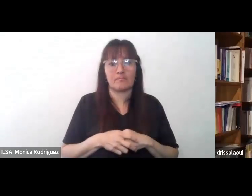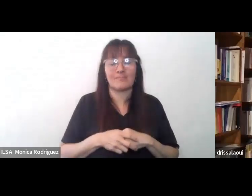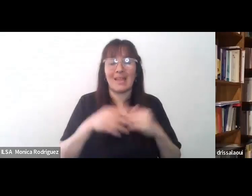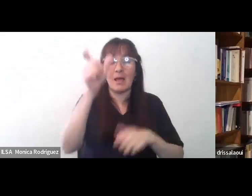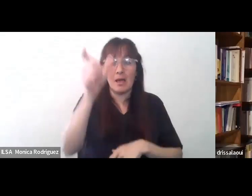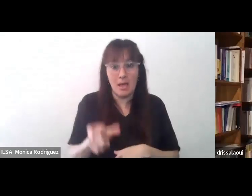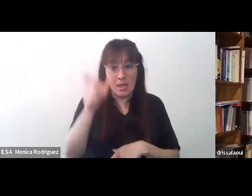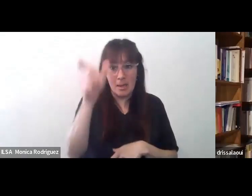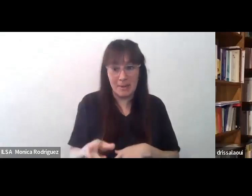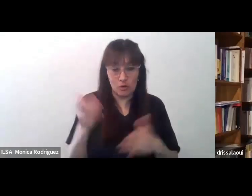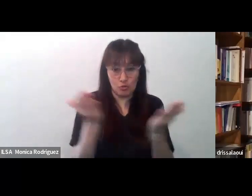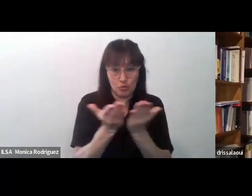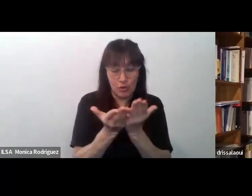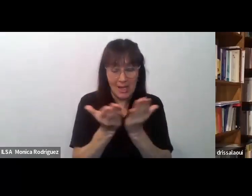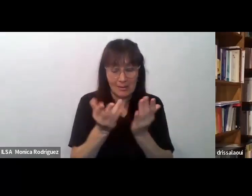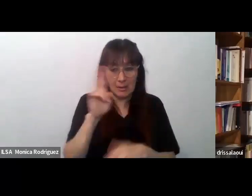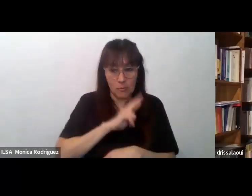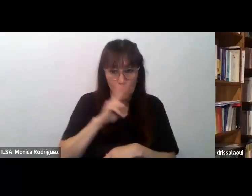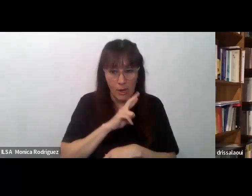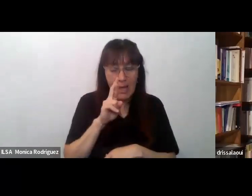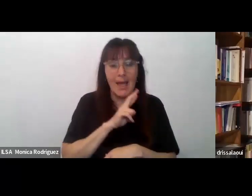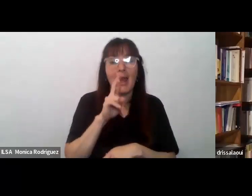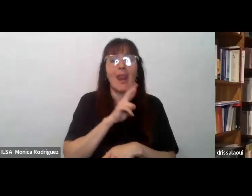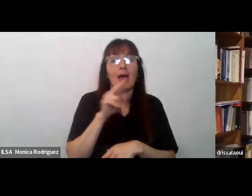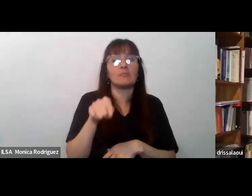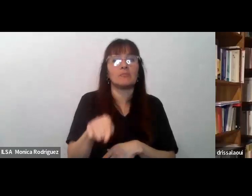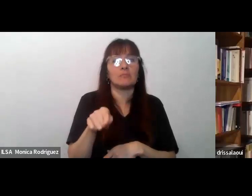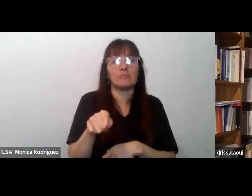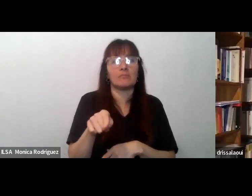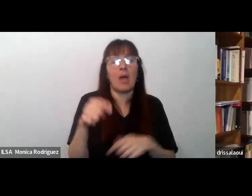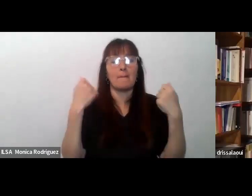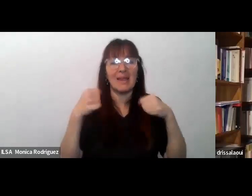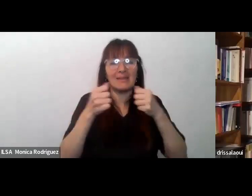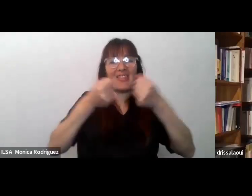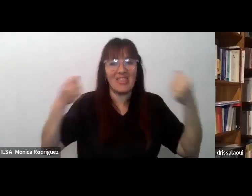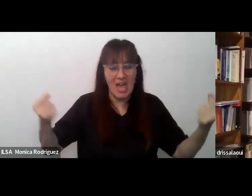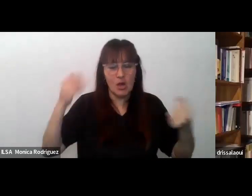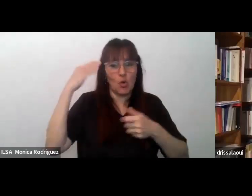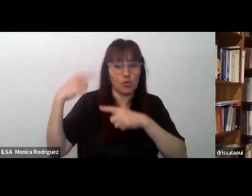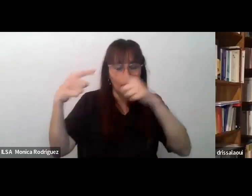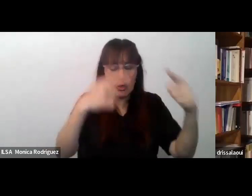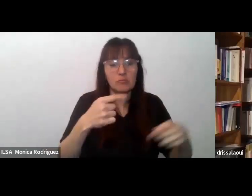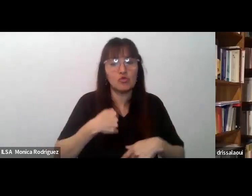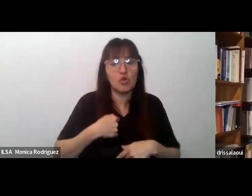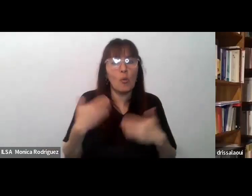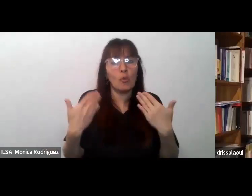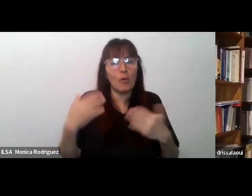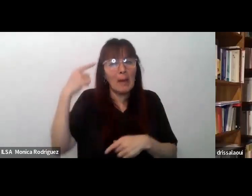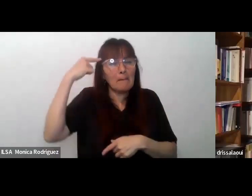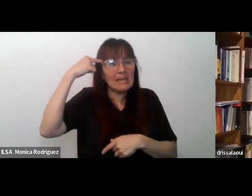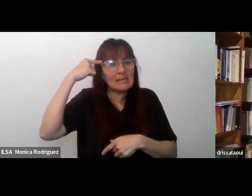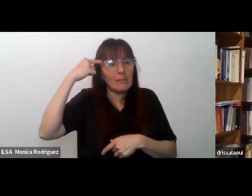la estudiante la práctica del diario intercultural me permitió profundizar mi pensamiento